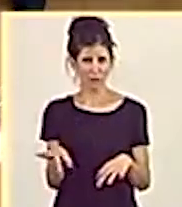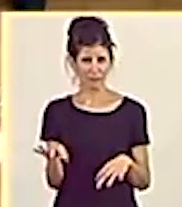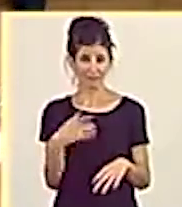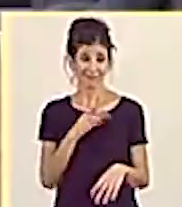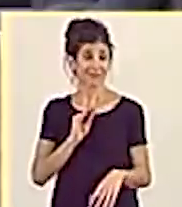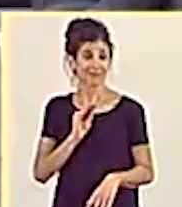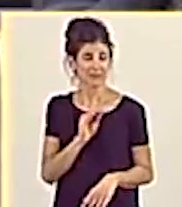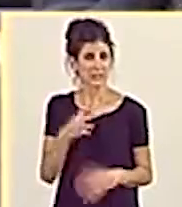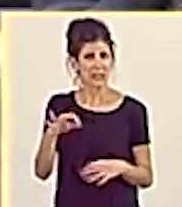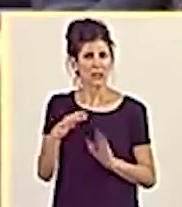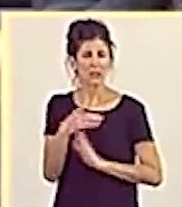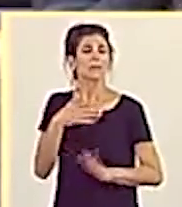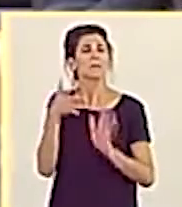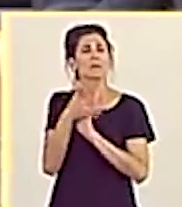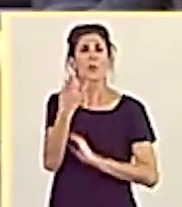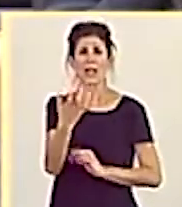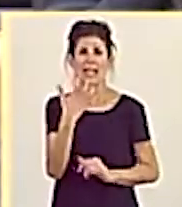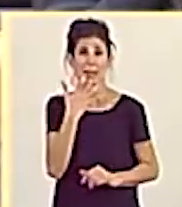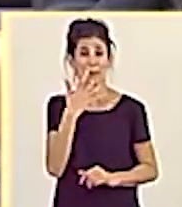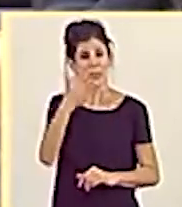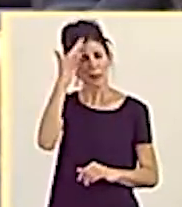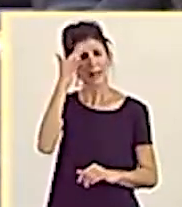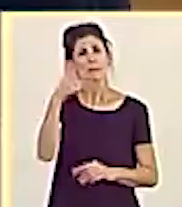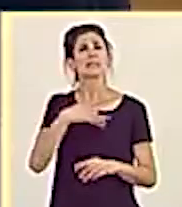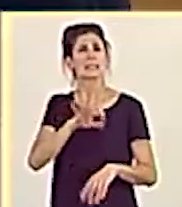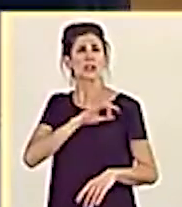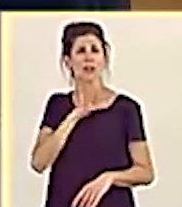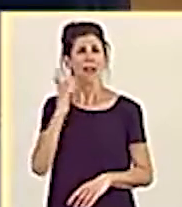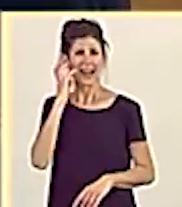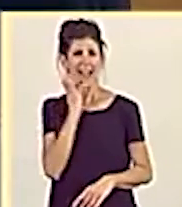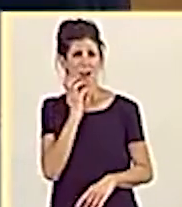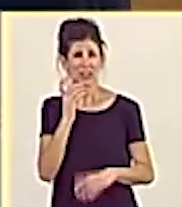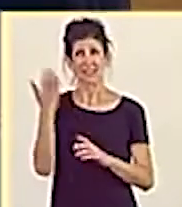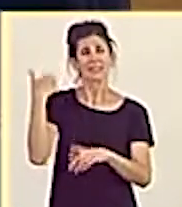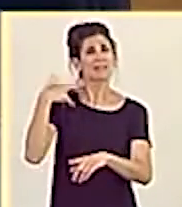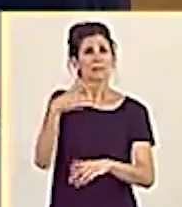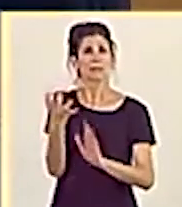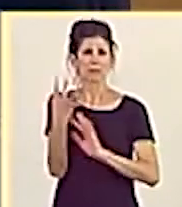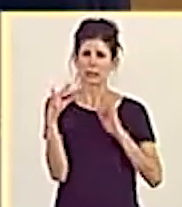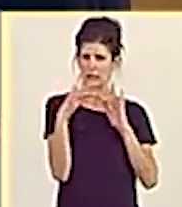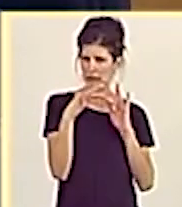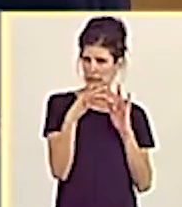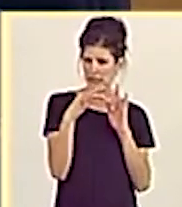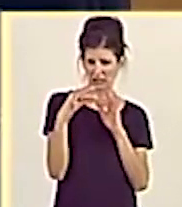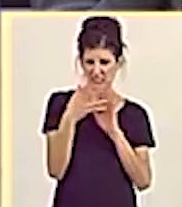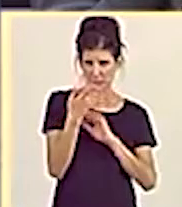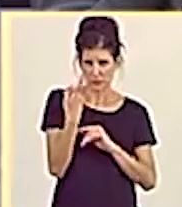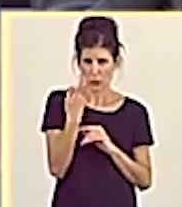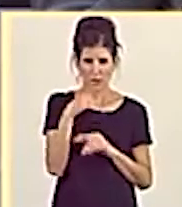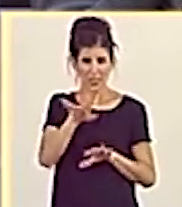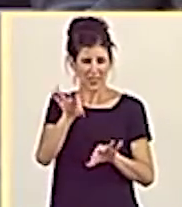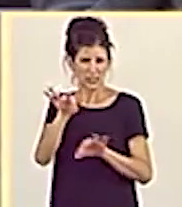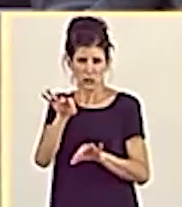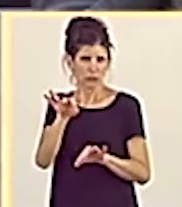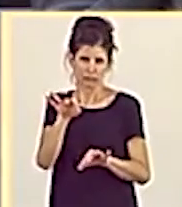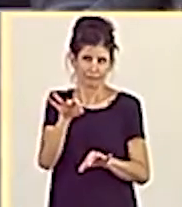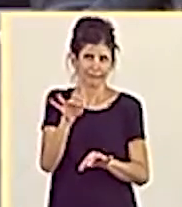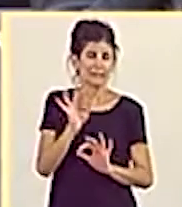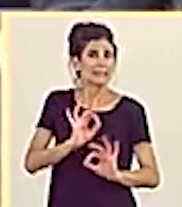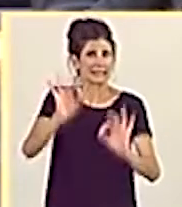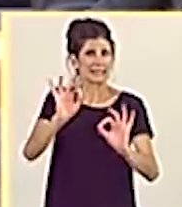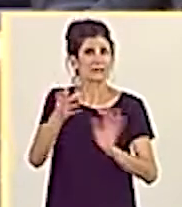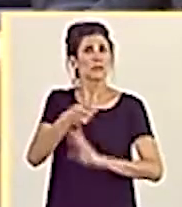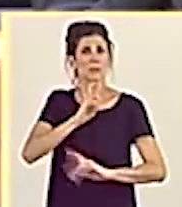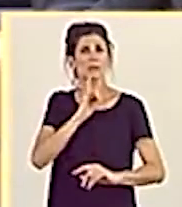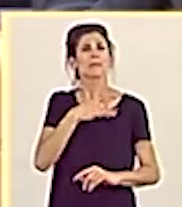Se la explicaré con un ejemplo. Se imagina usted al señor Rajoy cuando tuvo que liderar una decisión excepcional y compleja como la aplicación del